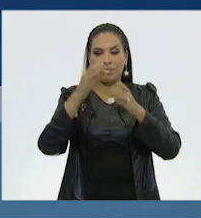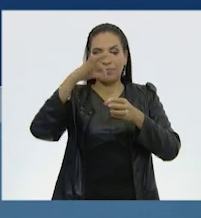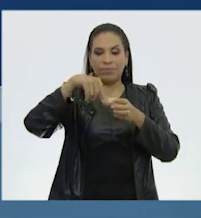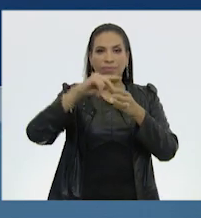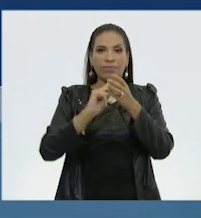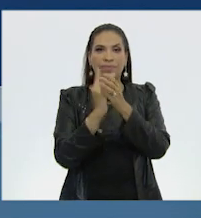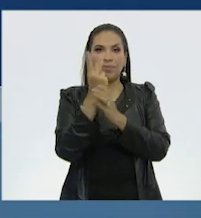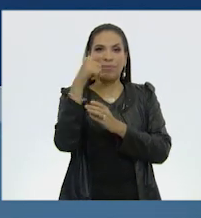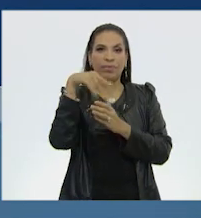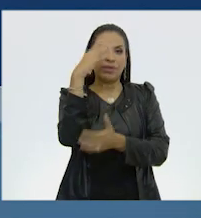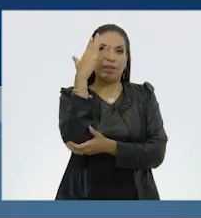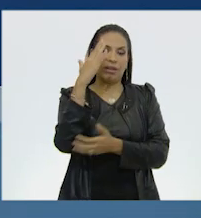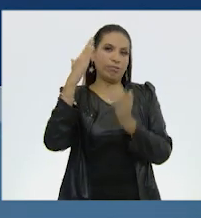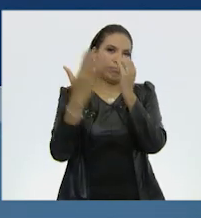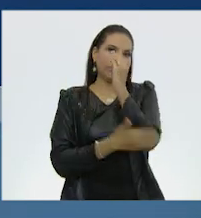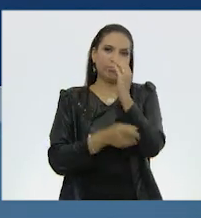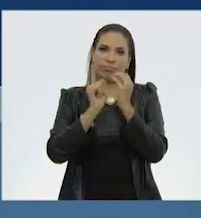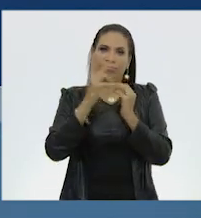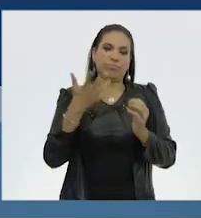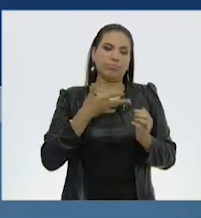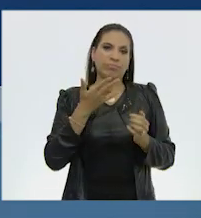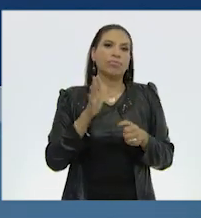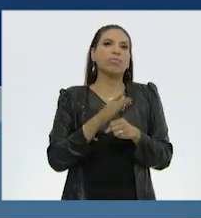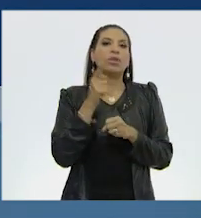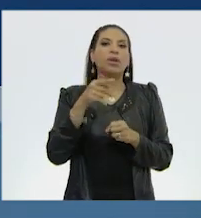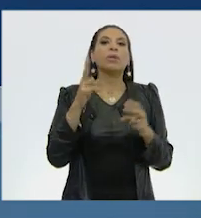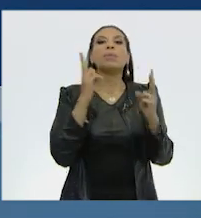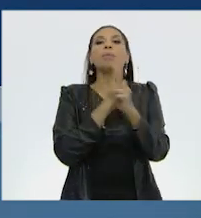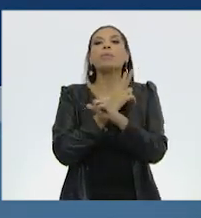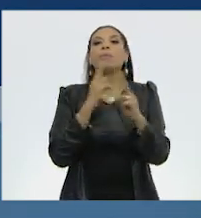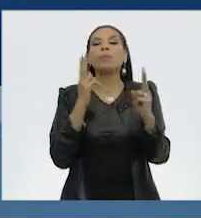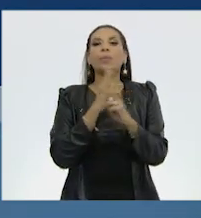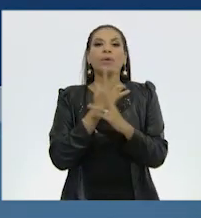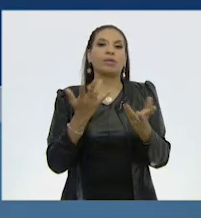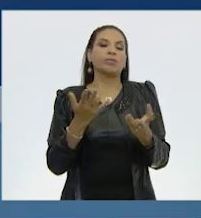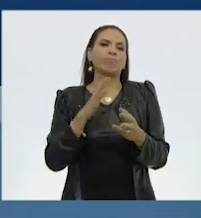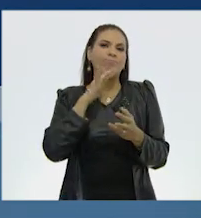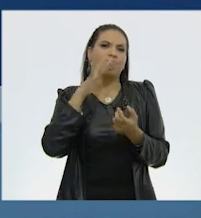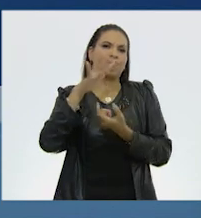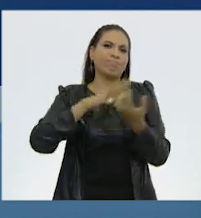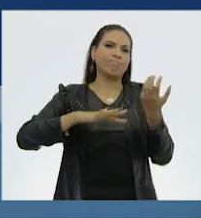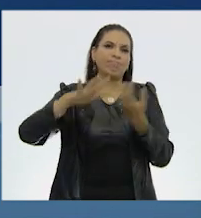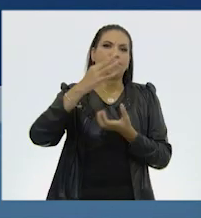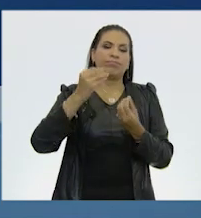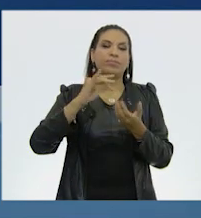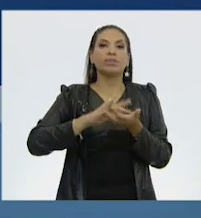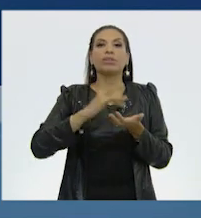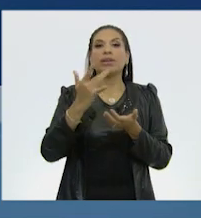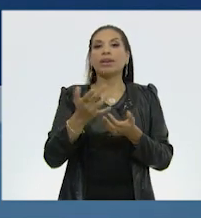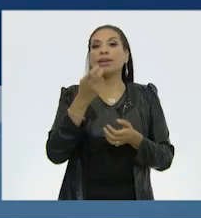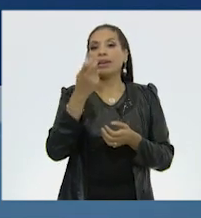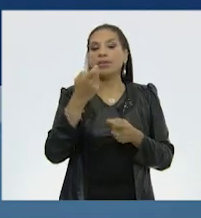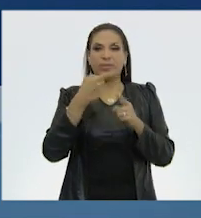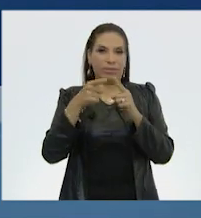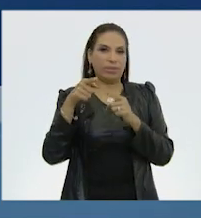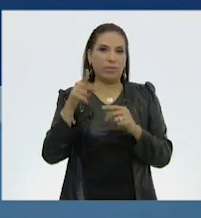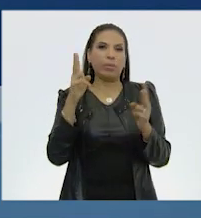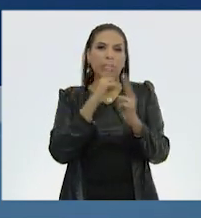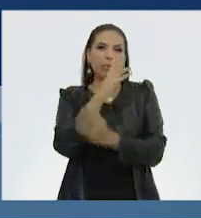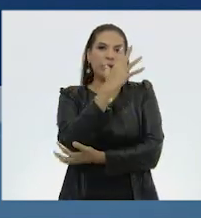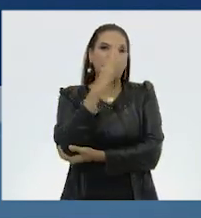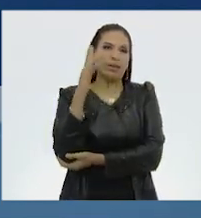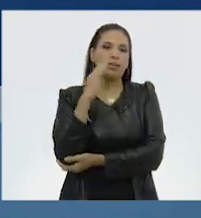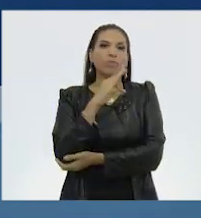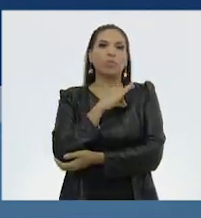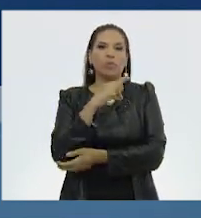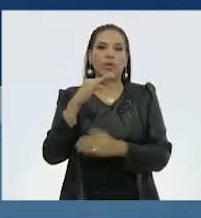talemos los que ya existen. Pues nuestro aire está muy contaminado. Y gracias a estos árboles, el aire